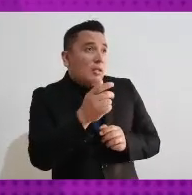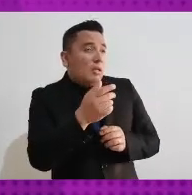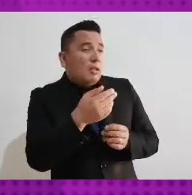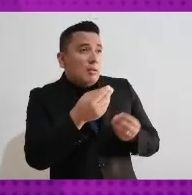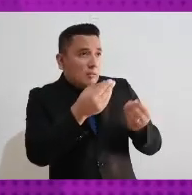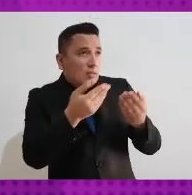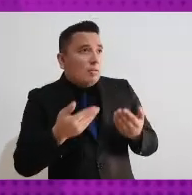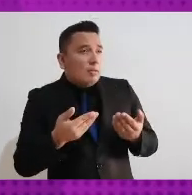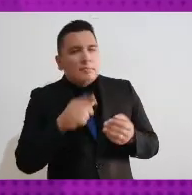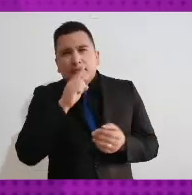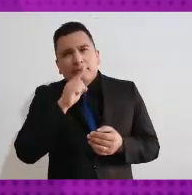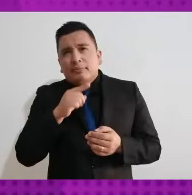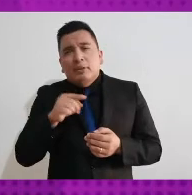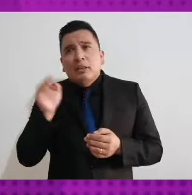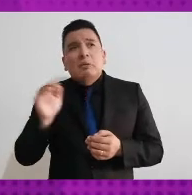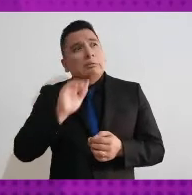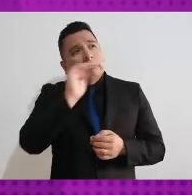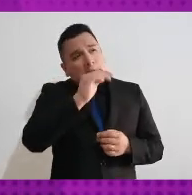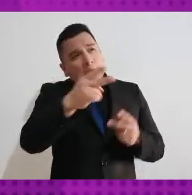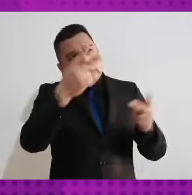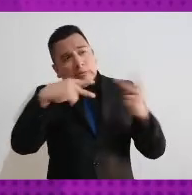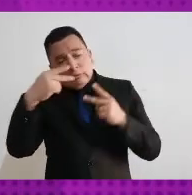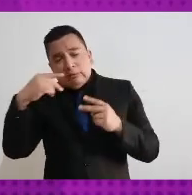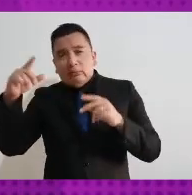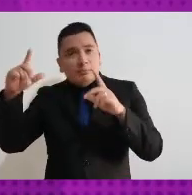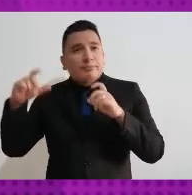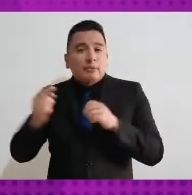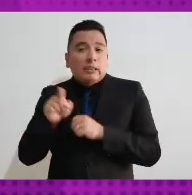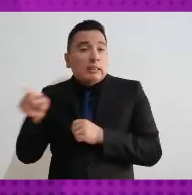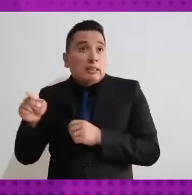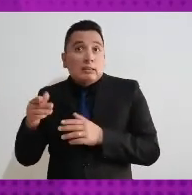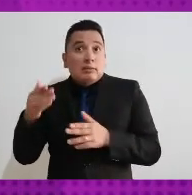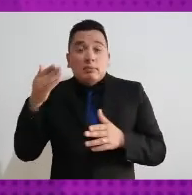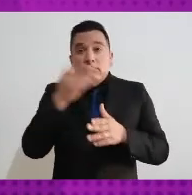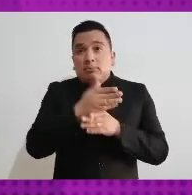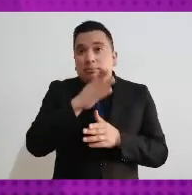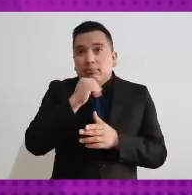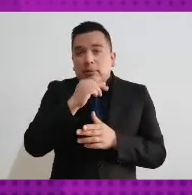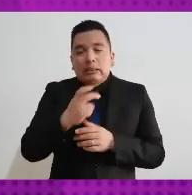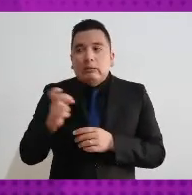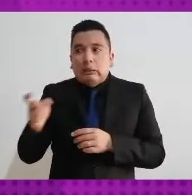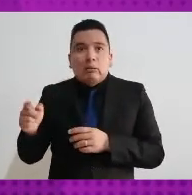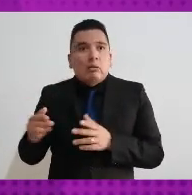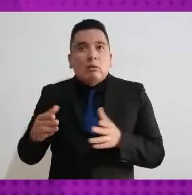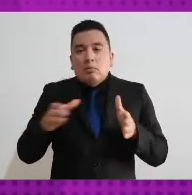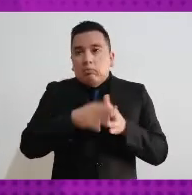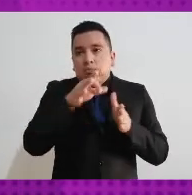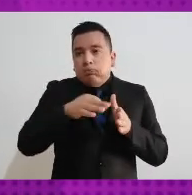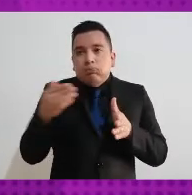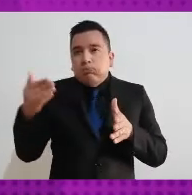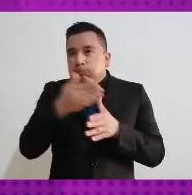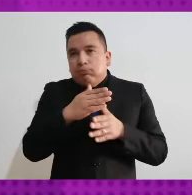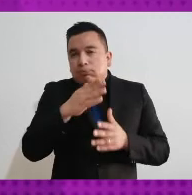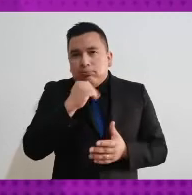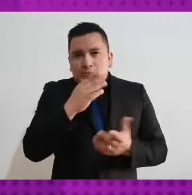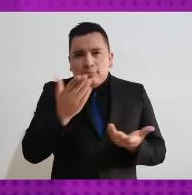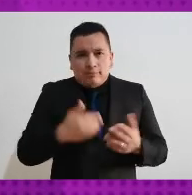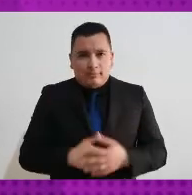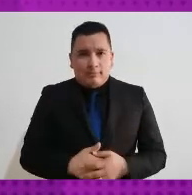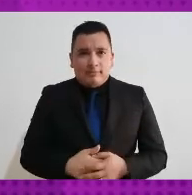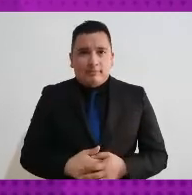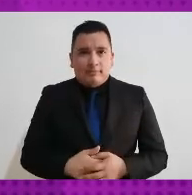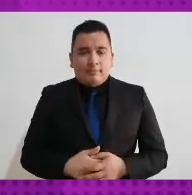trasladarse al módulo entonces esas personas es evidente que tampoco van a poder acudir a votar el día de la jornada electoral